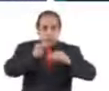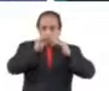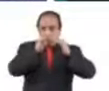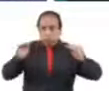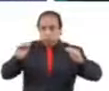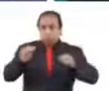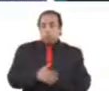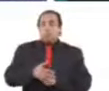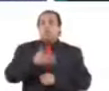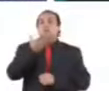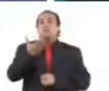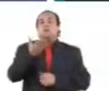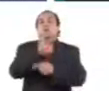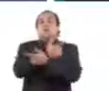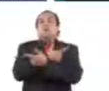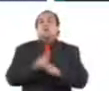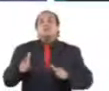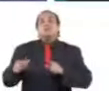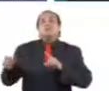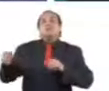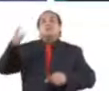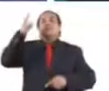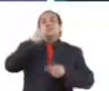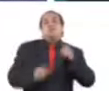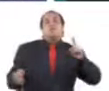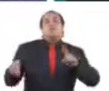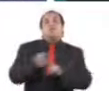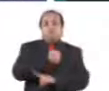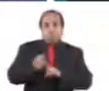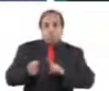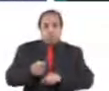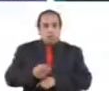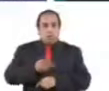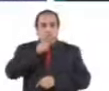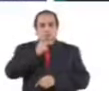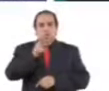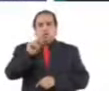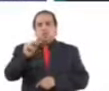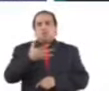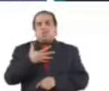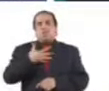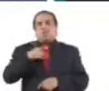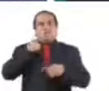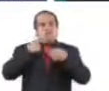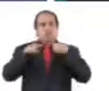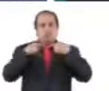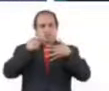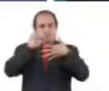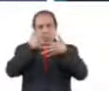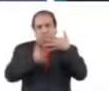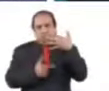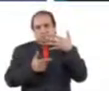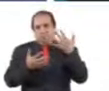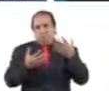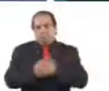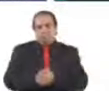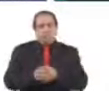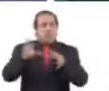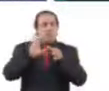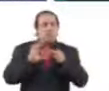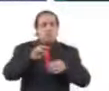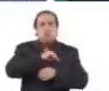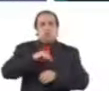libertad del yugo de la violencia. Estas palabras no son parte de un discurso, describen nuestra